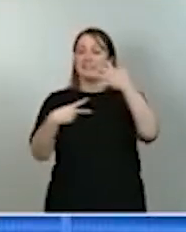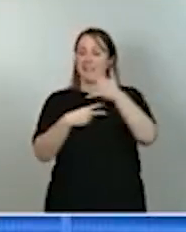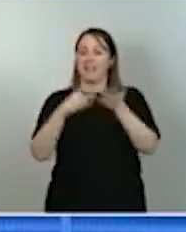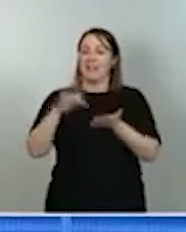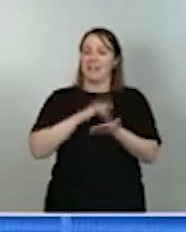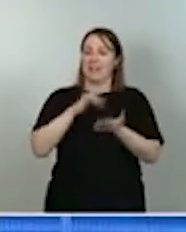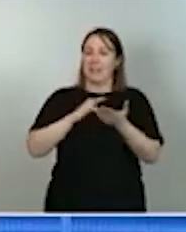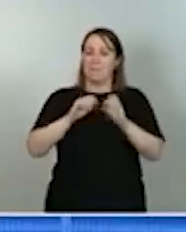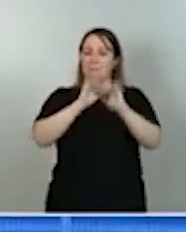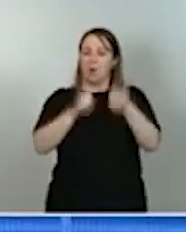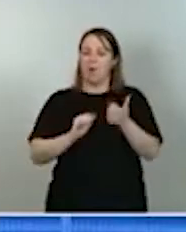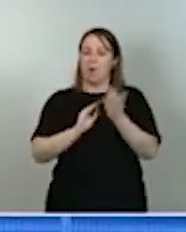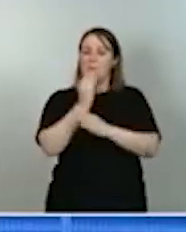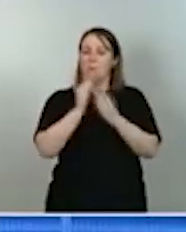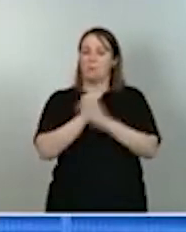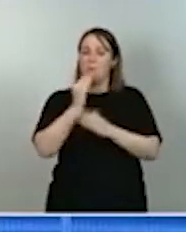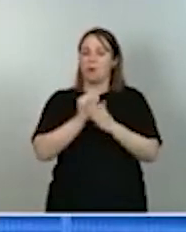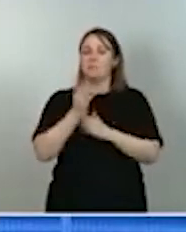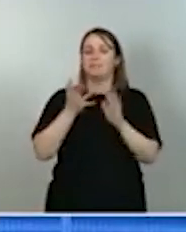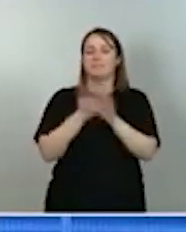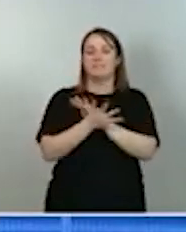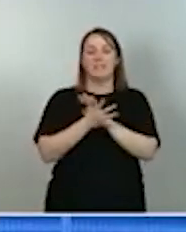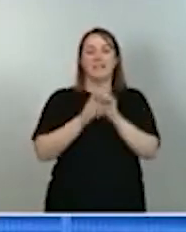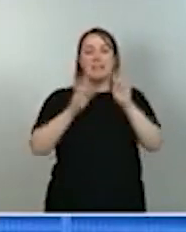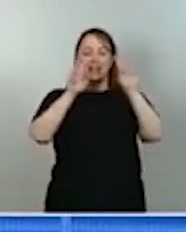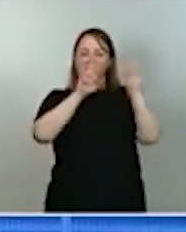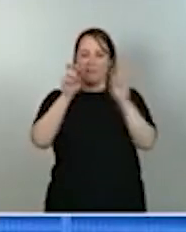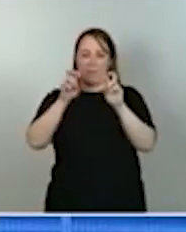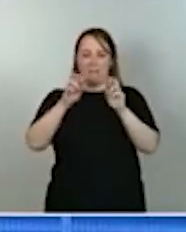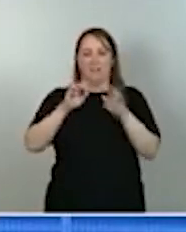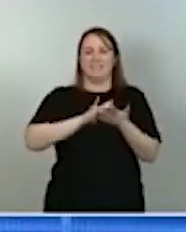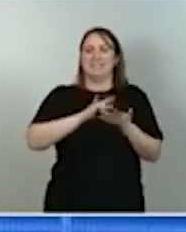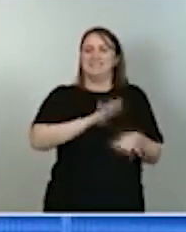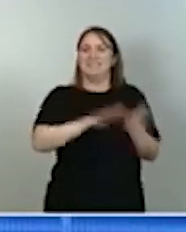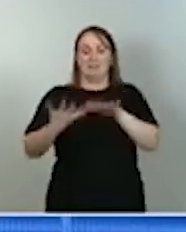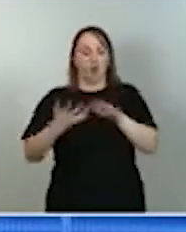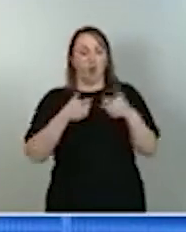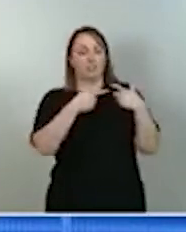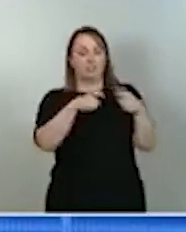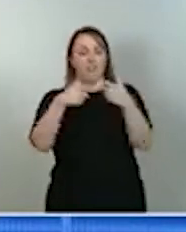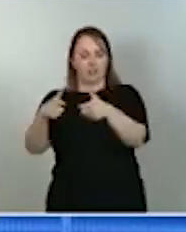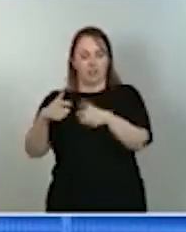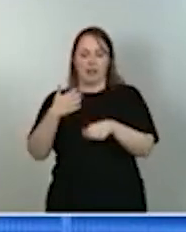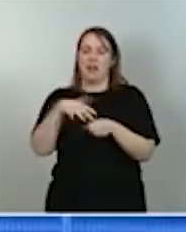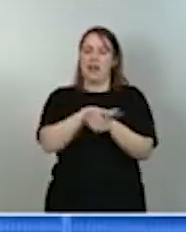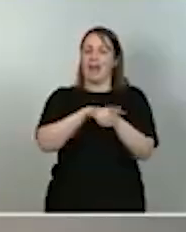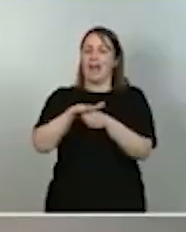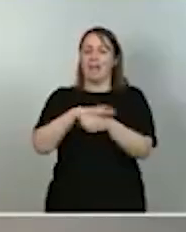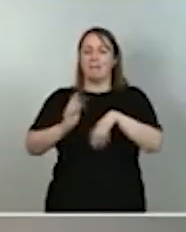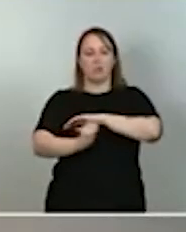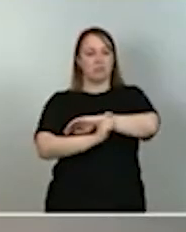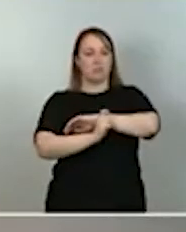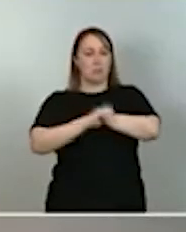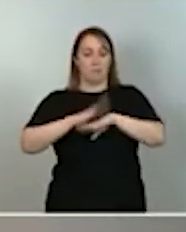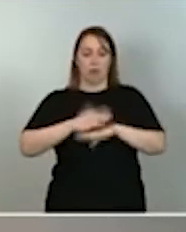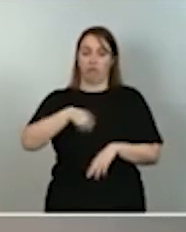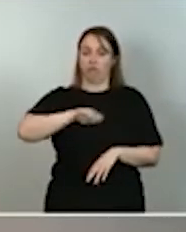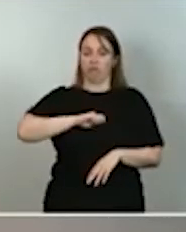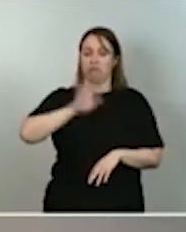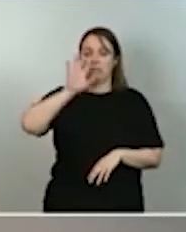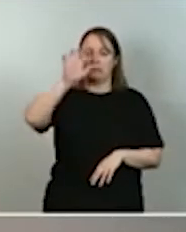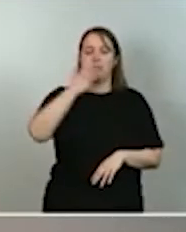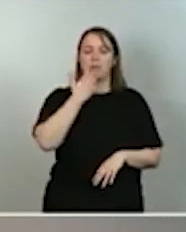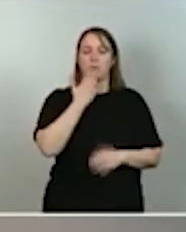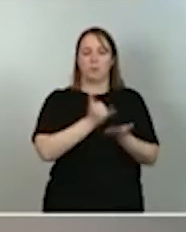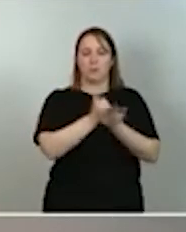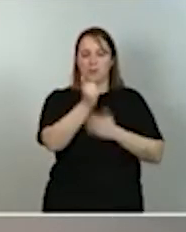macroproyectos tractores de transformación digital sectorial en ámbitos estratégicos para nuestro país como el agroalimentario, la